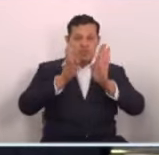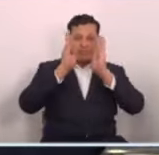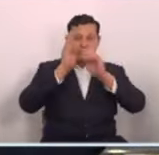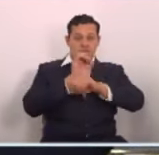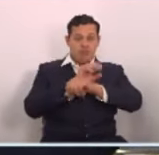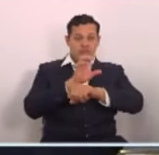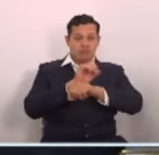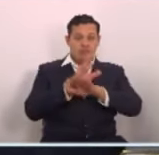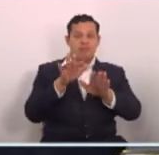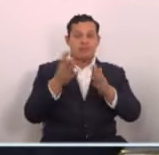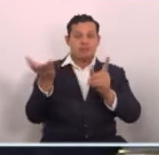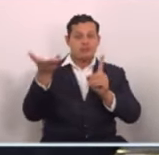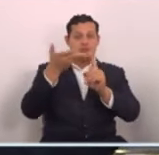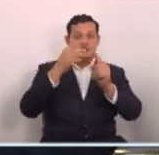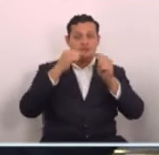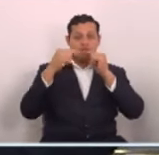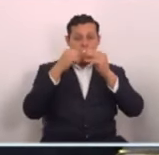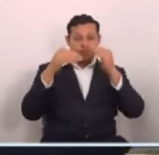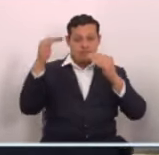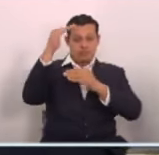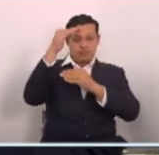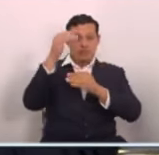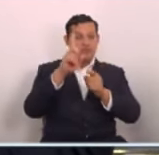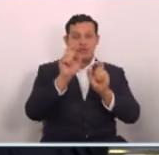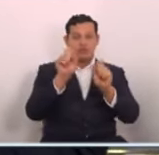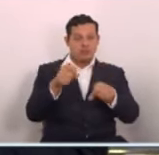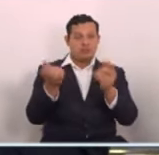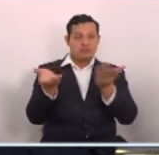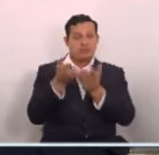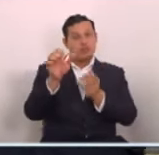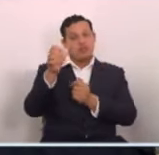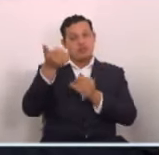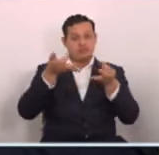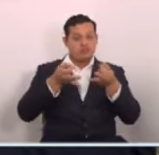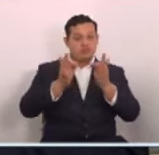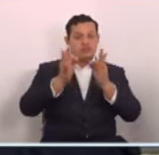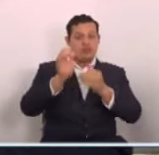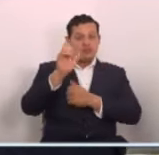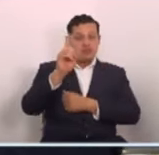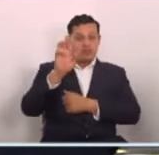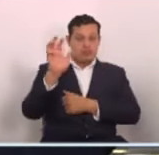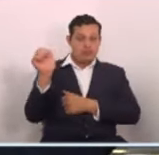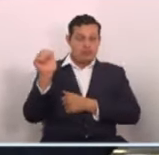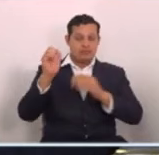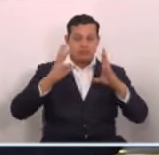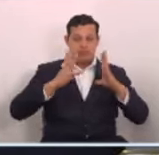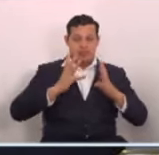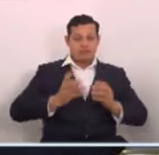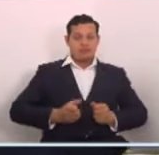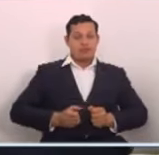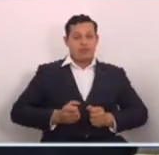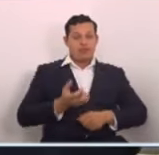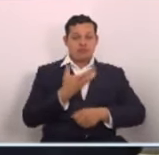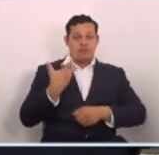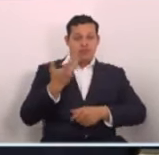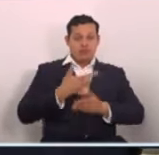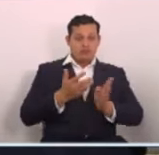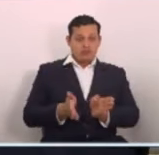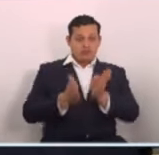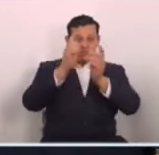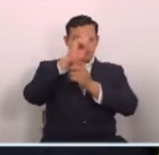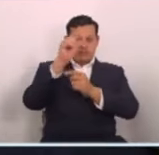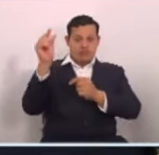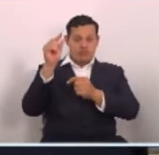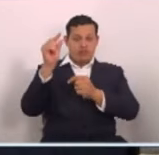las indicaciones que den las autoridades. No podía ser de otra forma, Alejandra, ya que el gobierno con todas sus instituciones